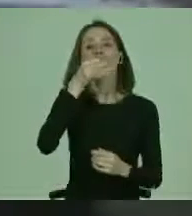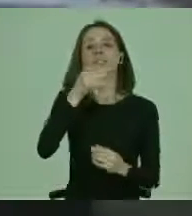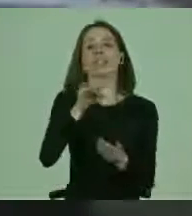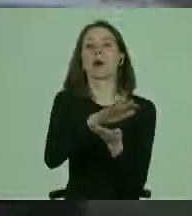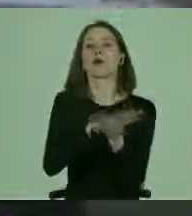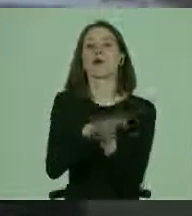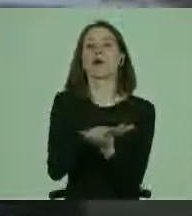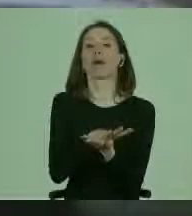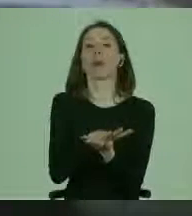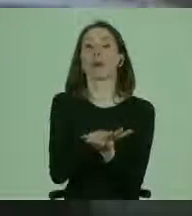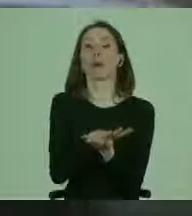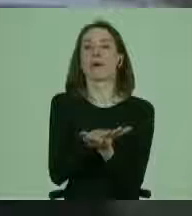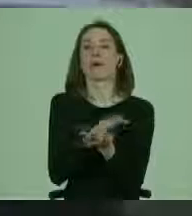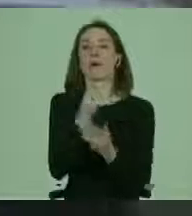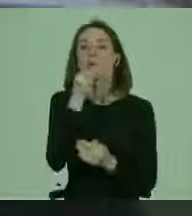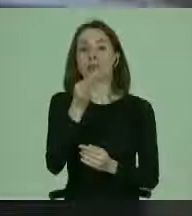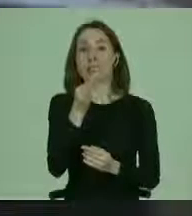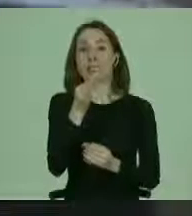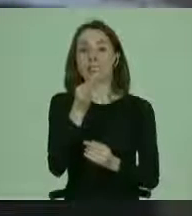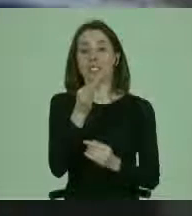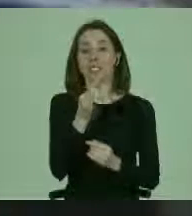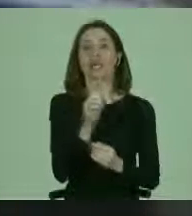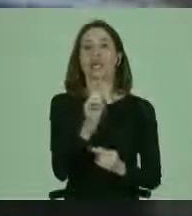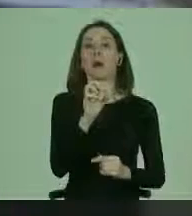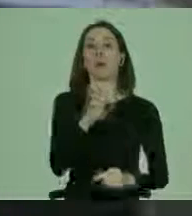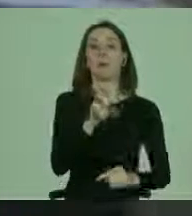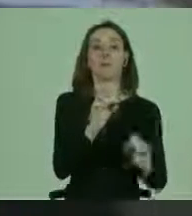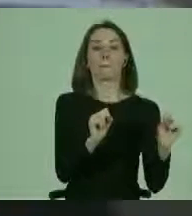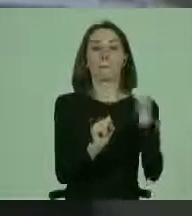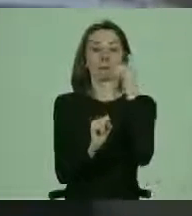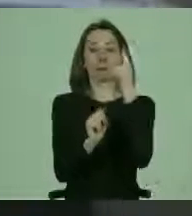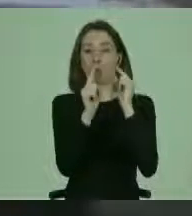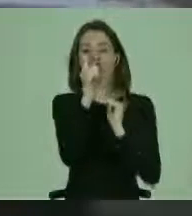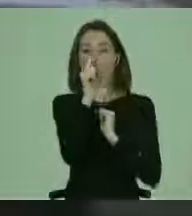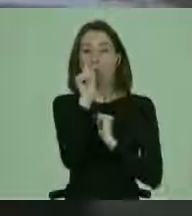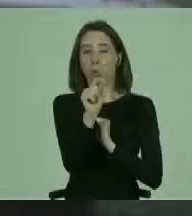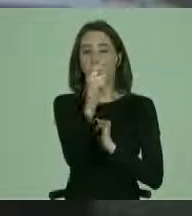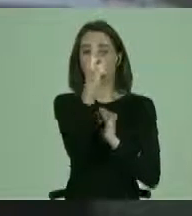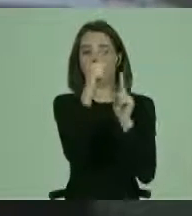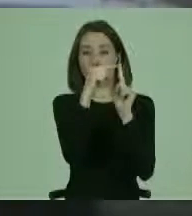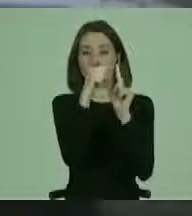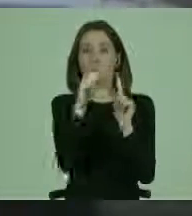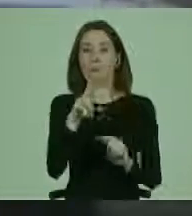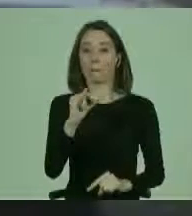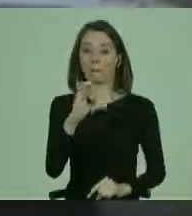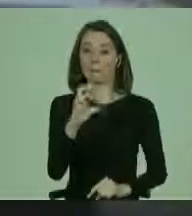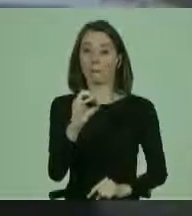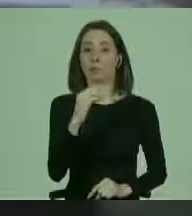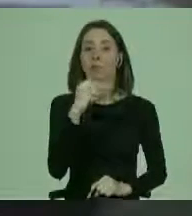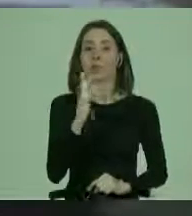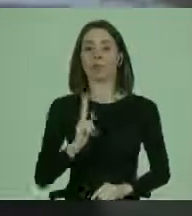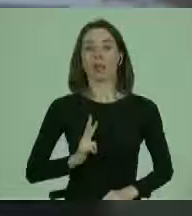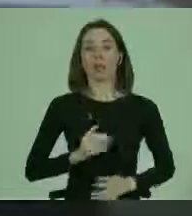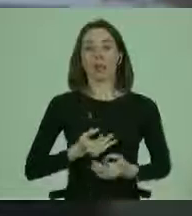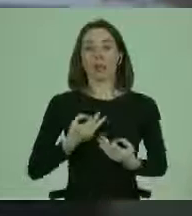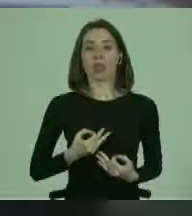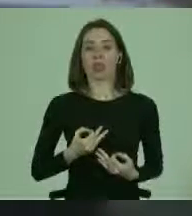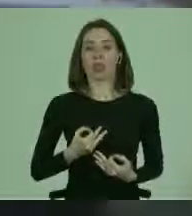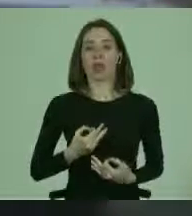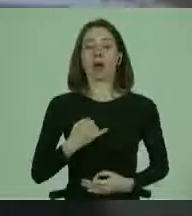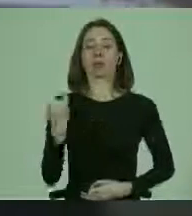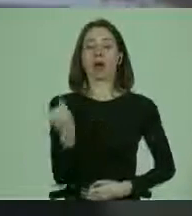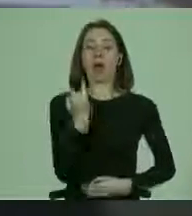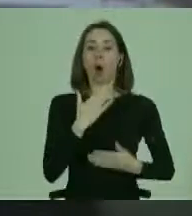ejemplo, cuando hablamos que el principio 1.1 de la Convención nos habla de la dignidad, la